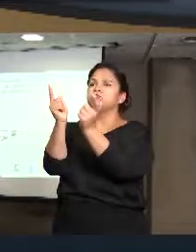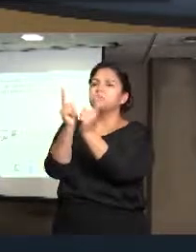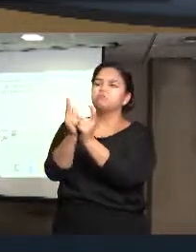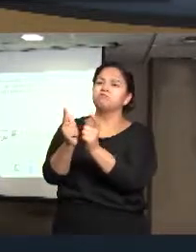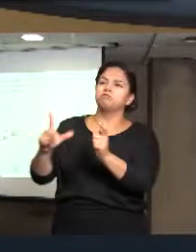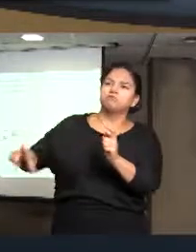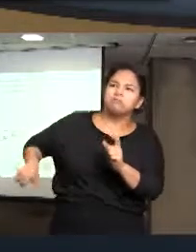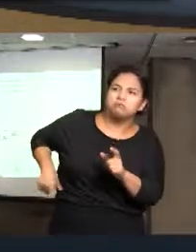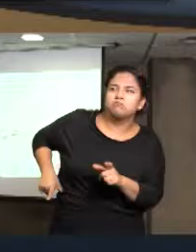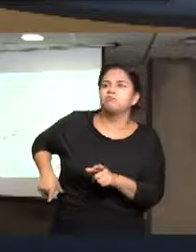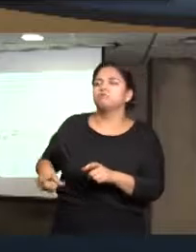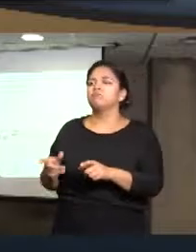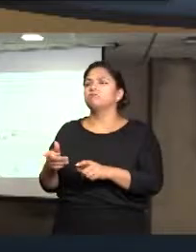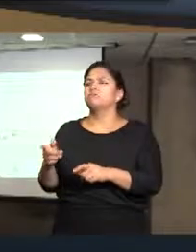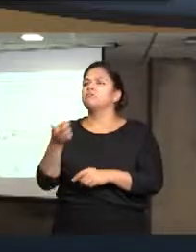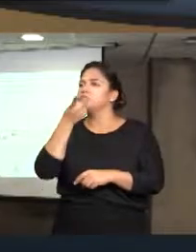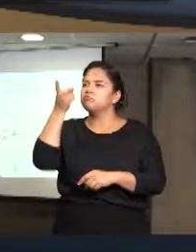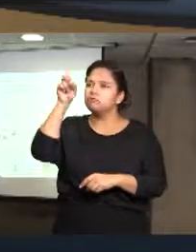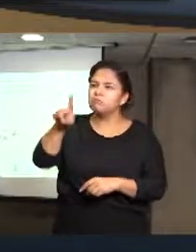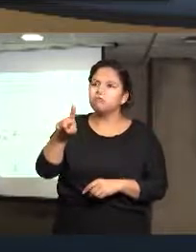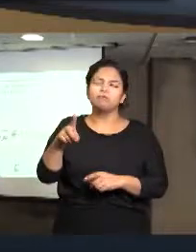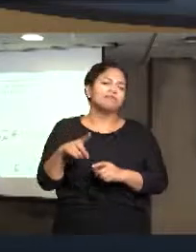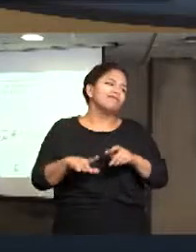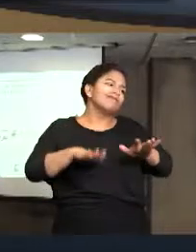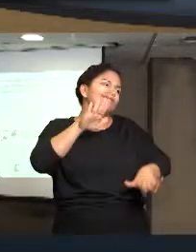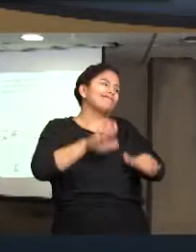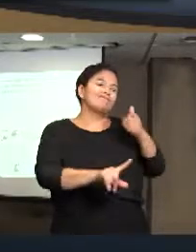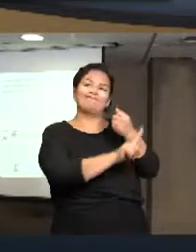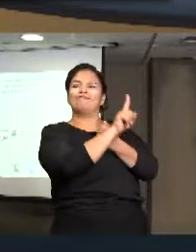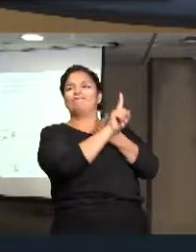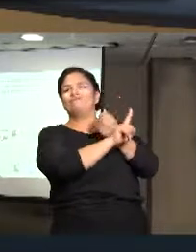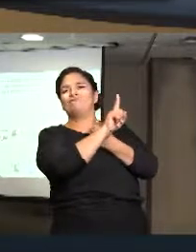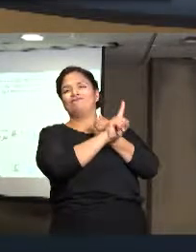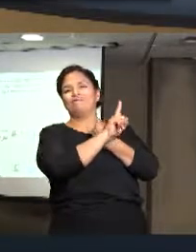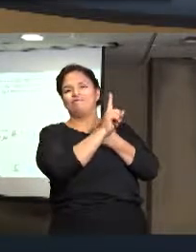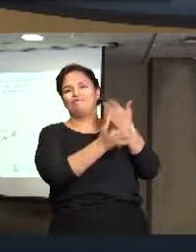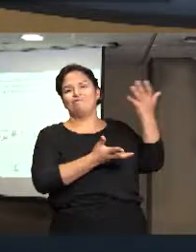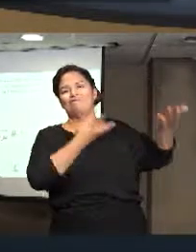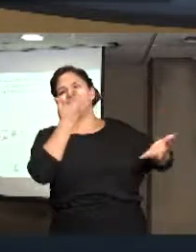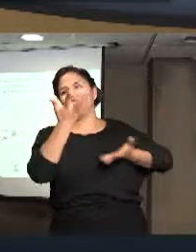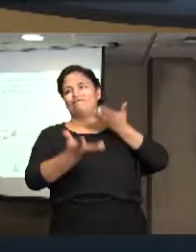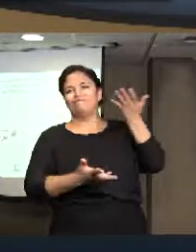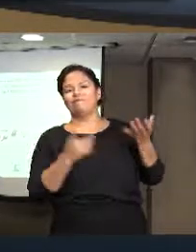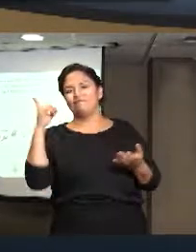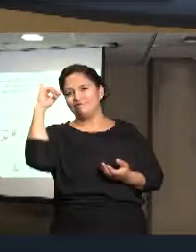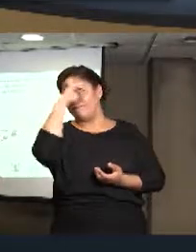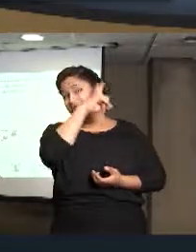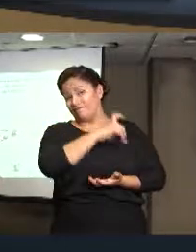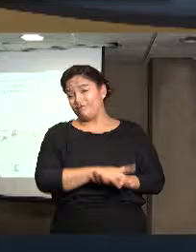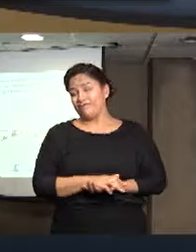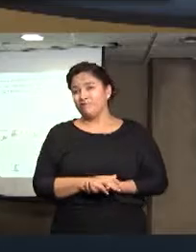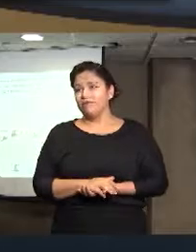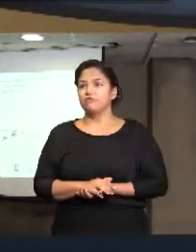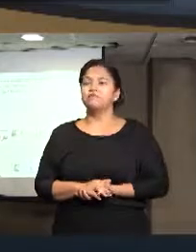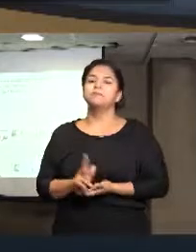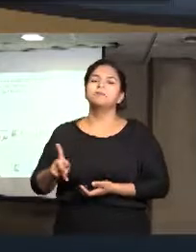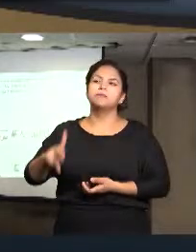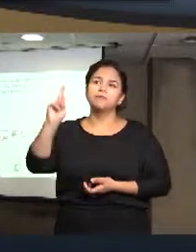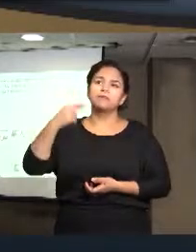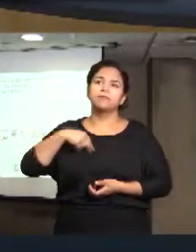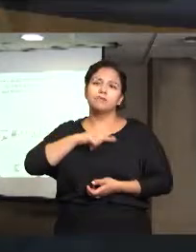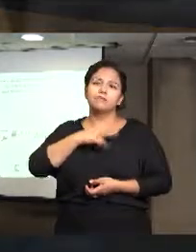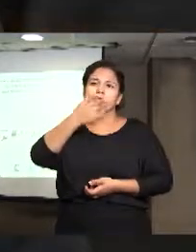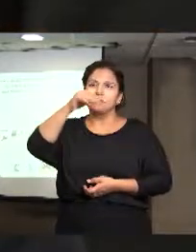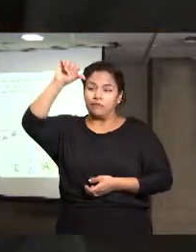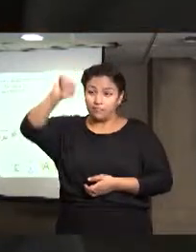facultades de quiénes son las autoridades que tienen que ver por estas denuncias, pero bueno, no sabemos hasta la fecha,